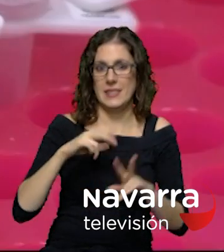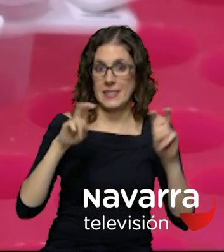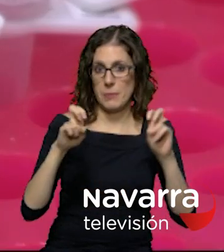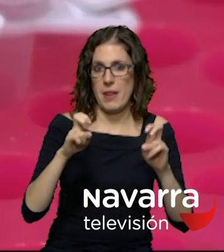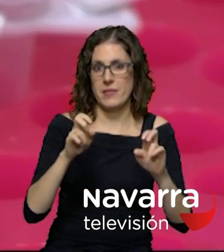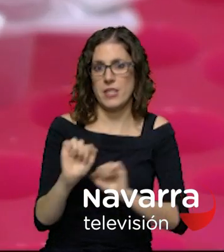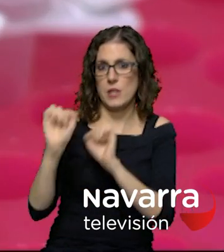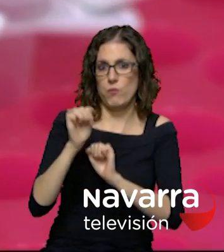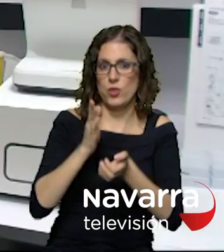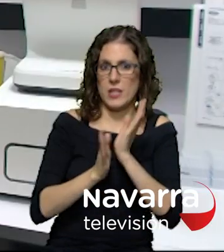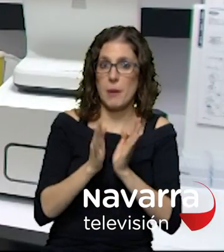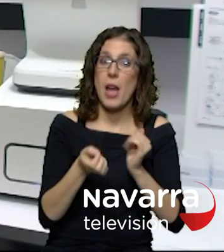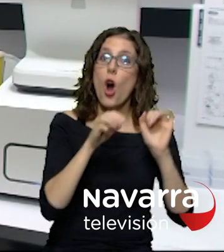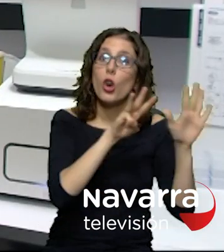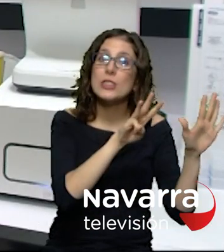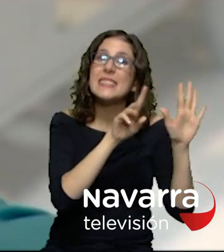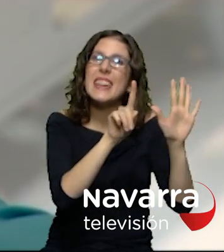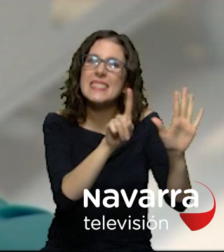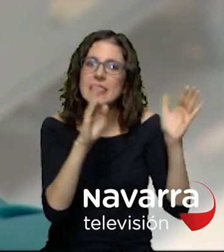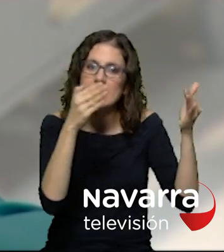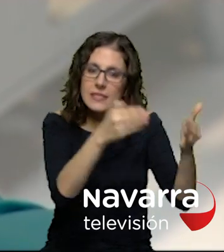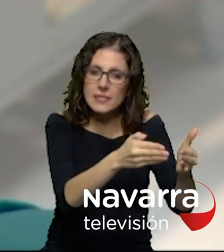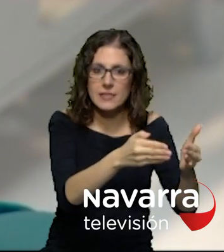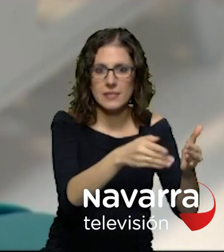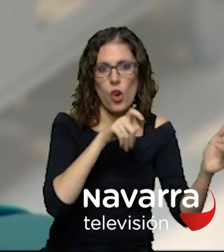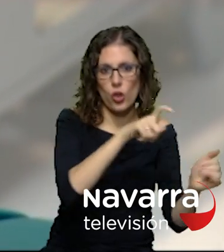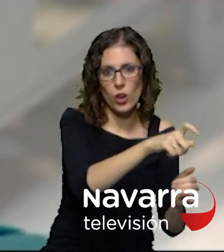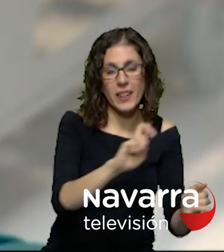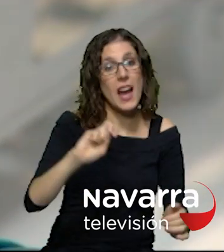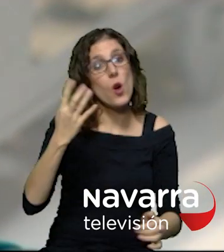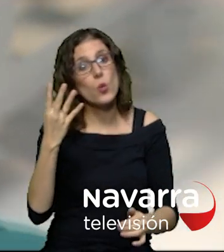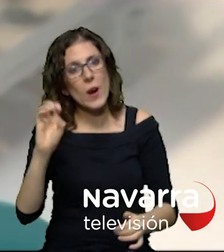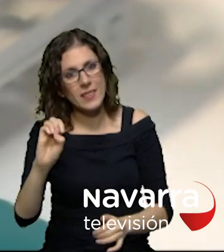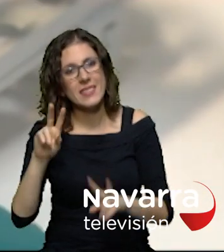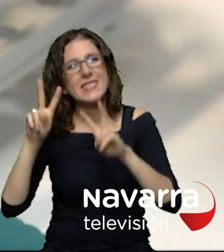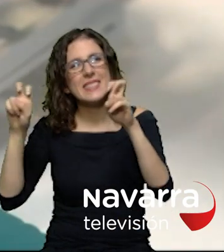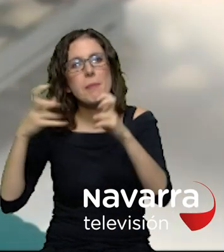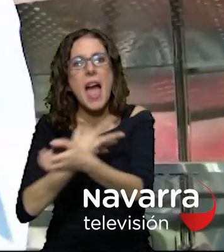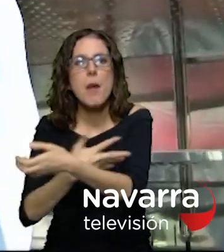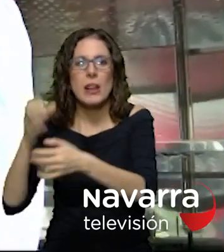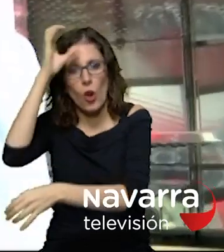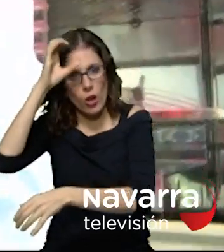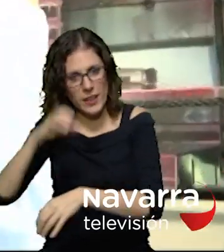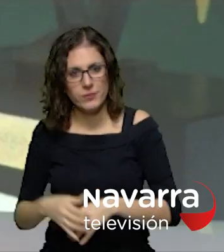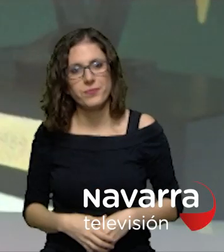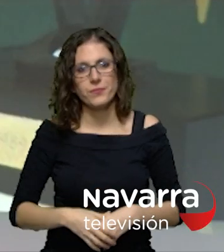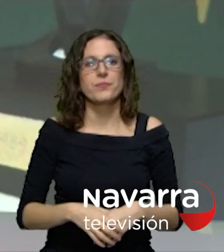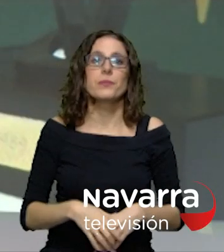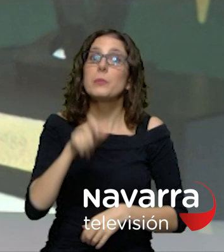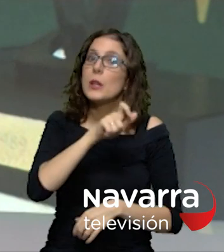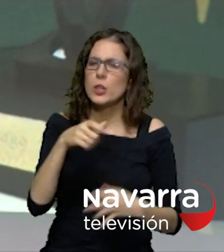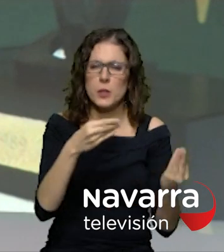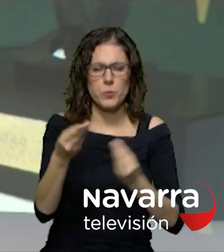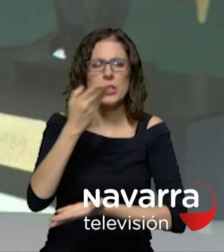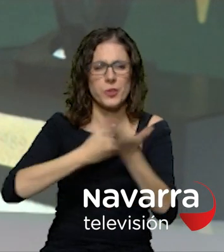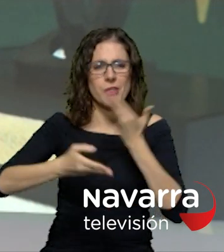campo de la oncología y 40 al de la hematología cuentan en total con la implicación de 145 pacientes y